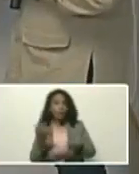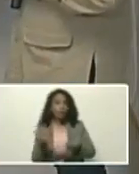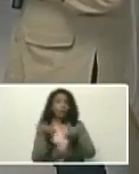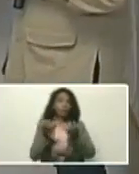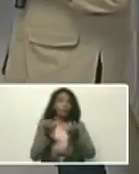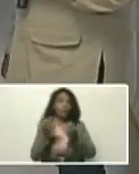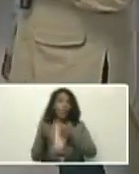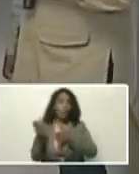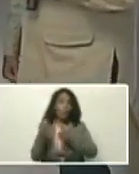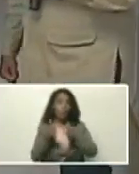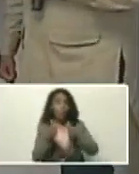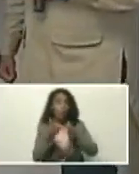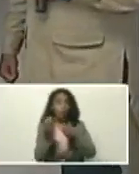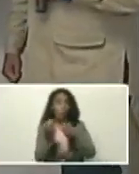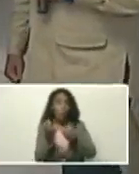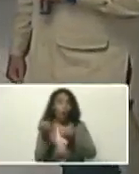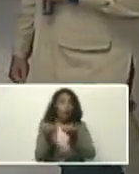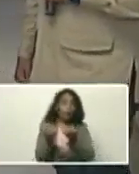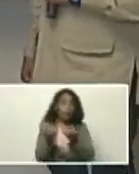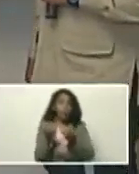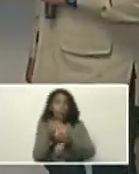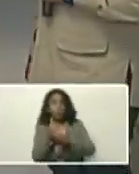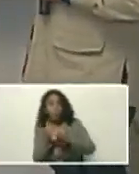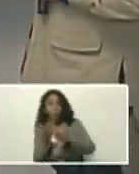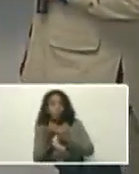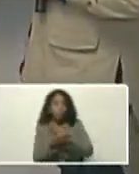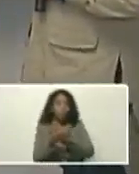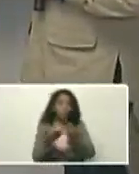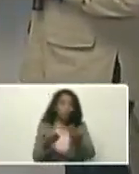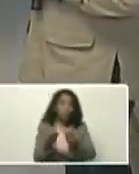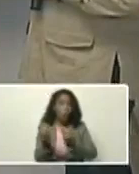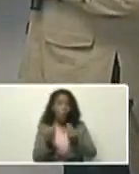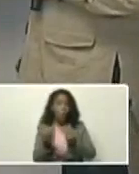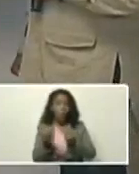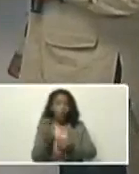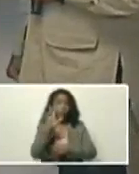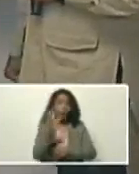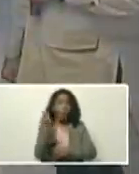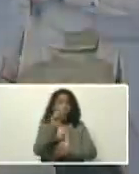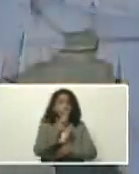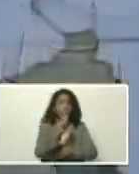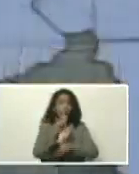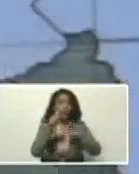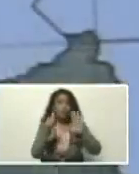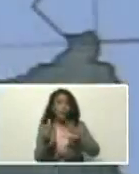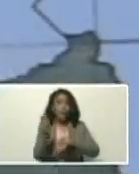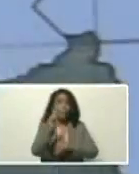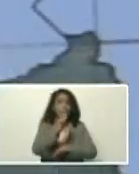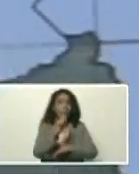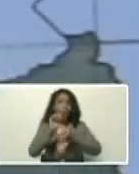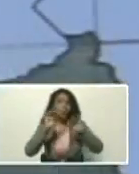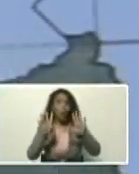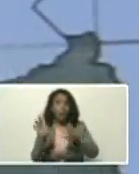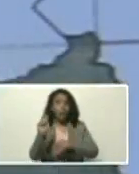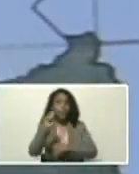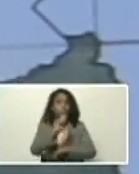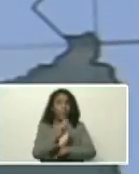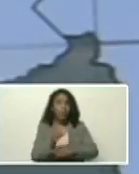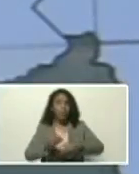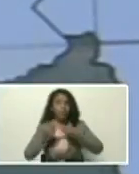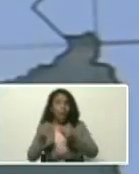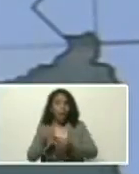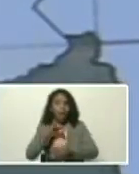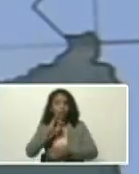aire, nos da, para una acción, de, tres meses, seis meses, nueve meses, de darle la